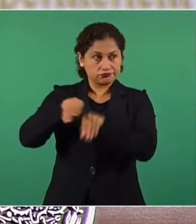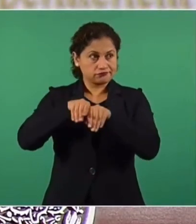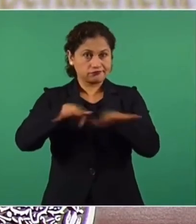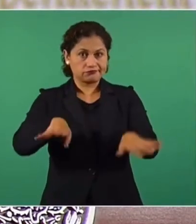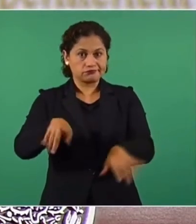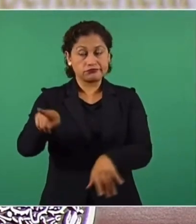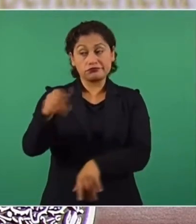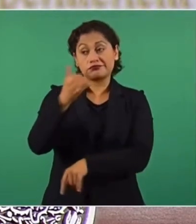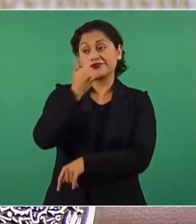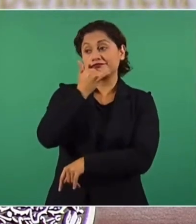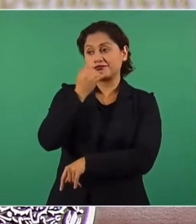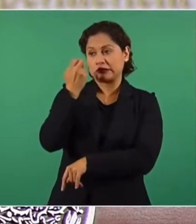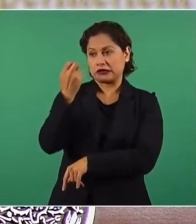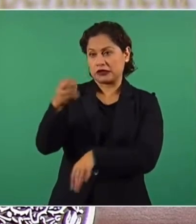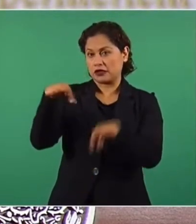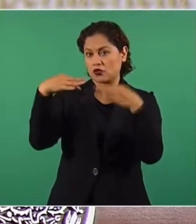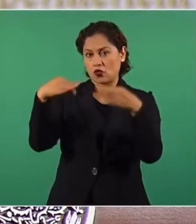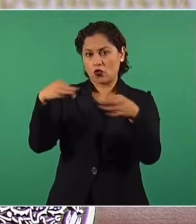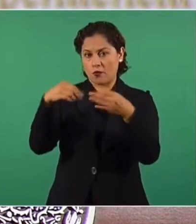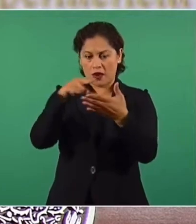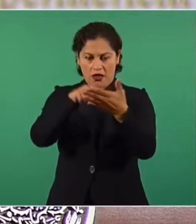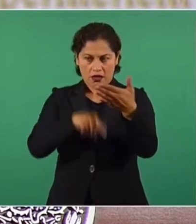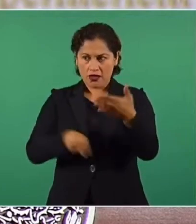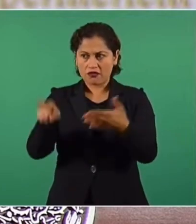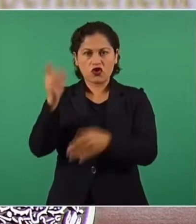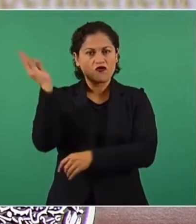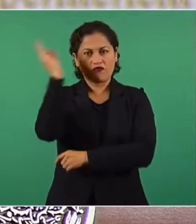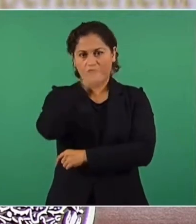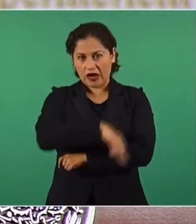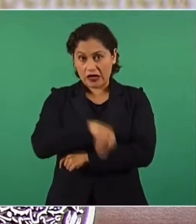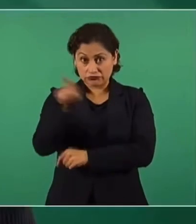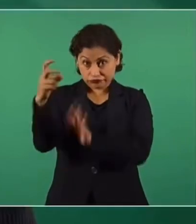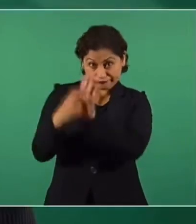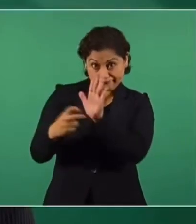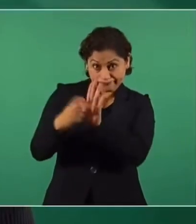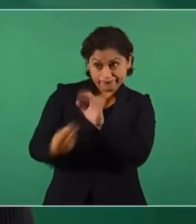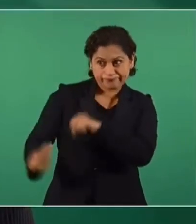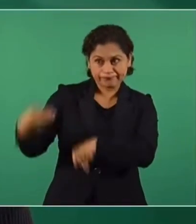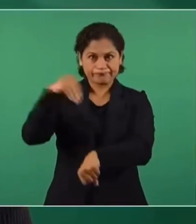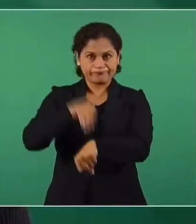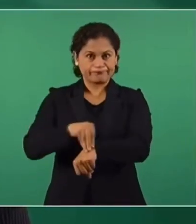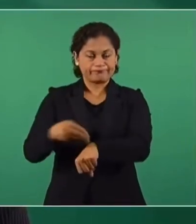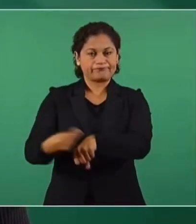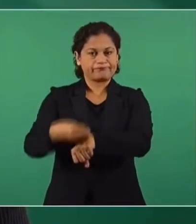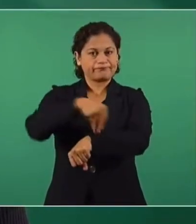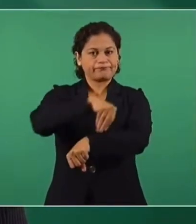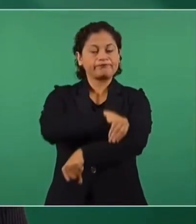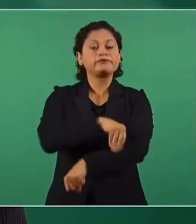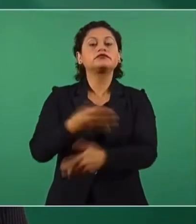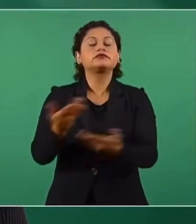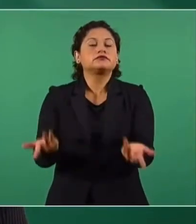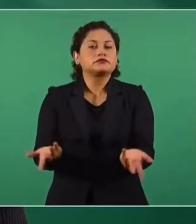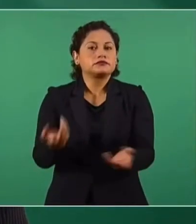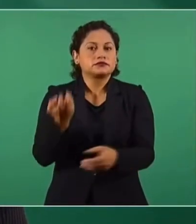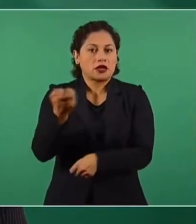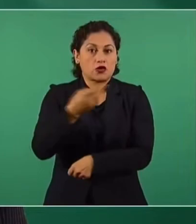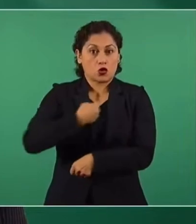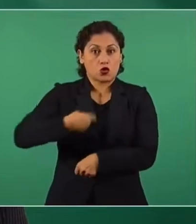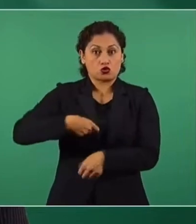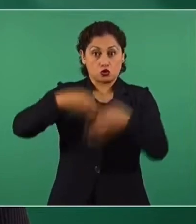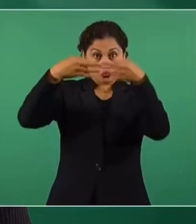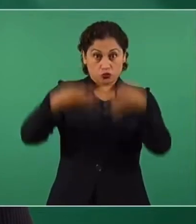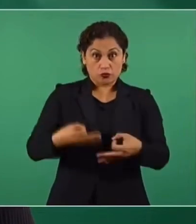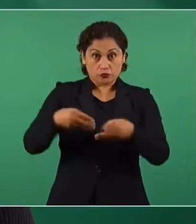documento totalmente falso, tiene algunas alteraciones y no es incluso algo que emitiéramos de manera